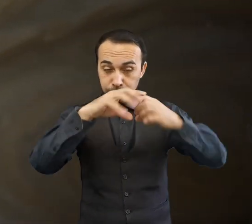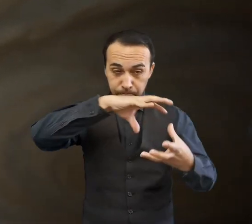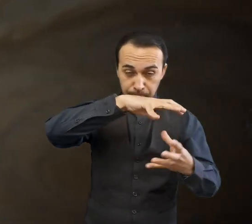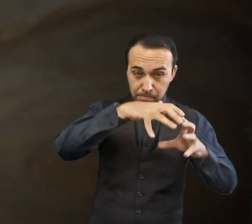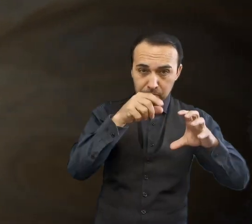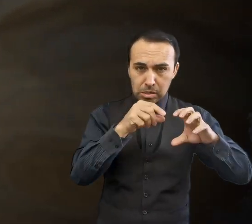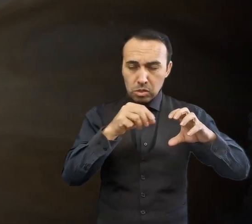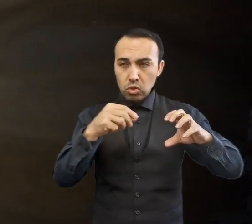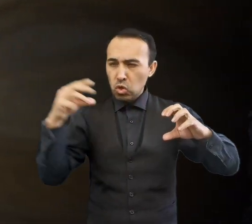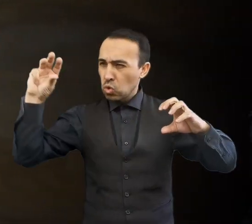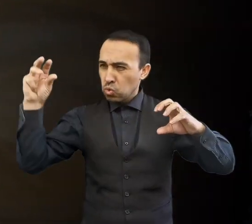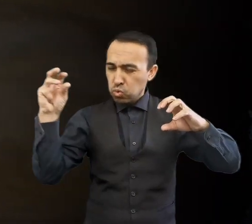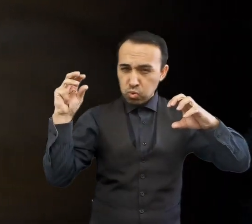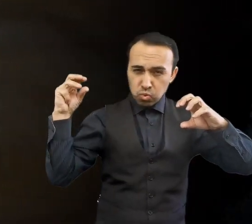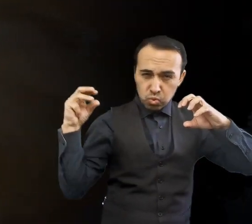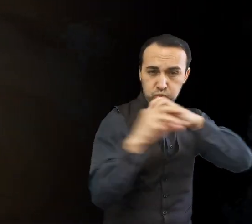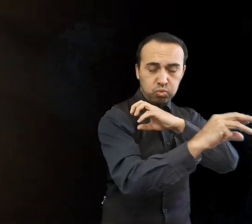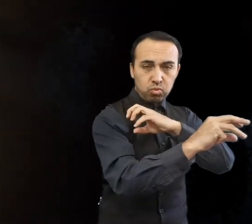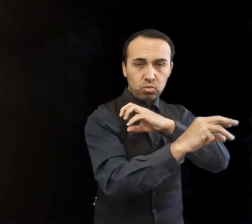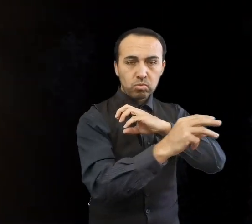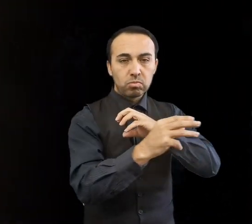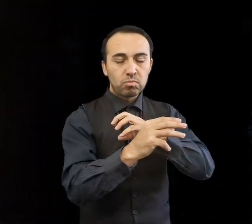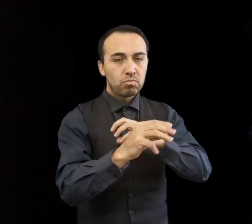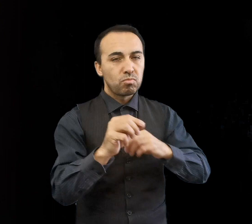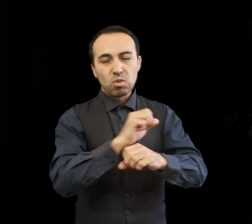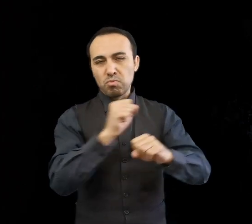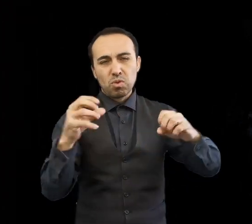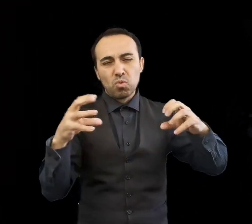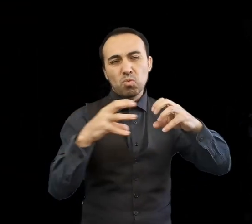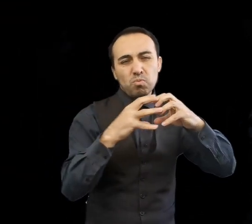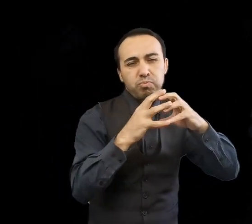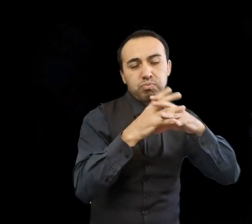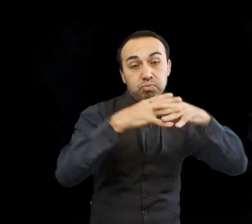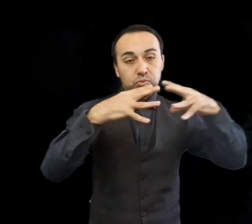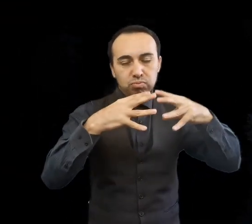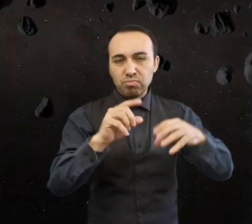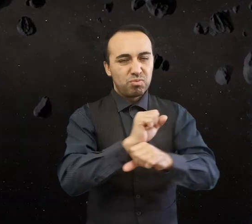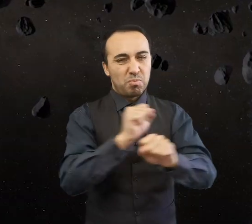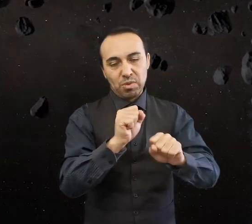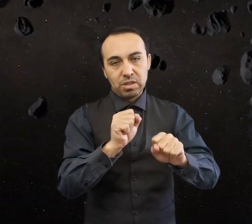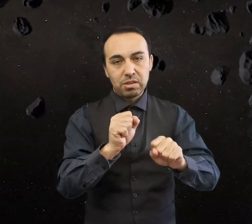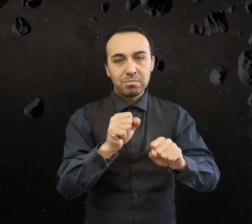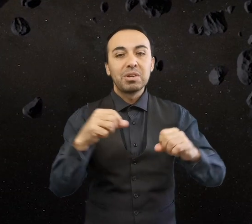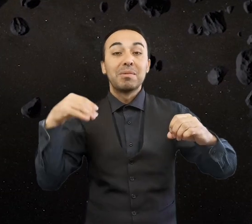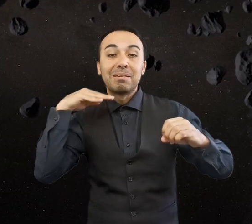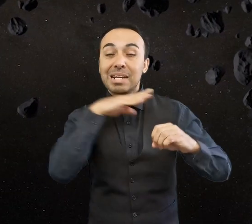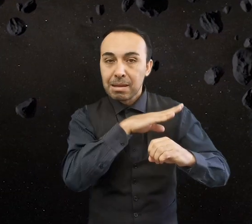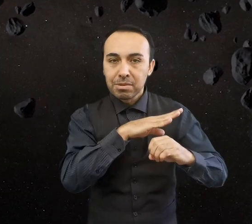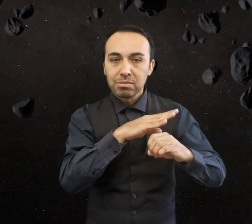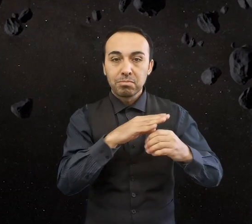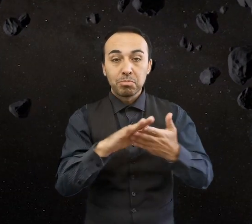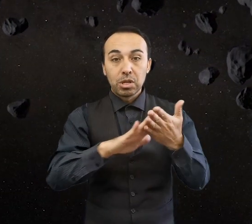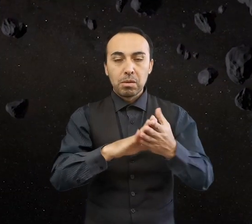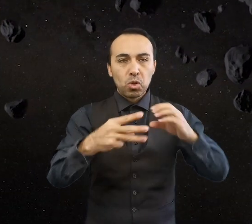agreguen. Sin la presencia de Júpiter, las colisiones serían más lentas, permitiendo agregamiento de los trozos y probablemente tras